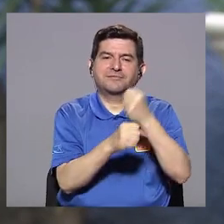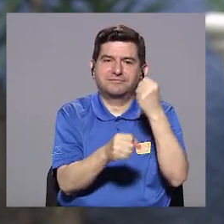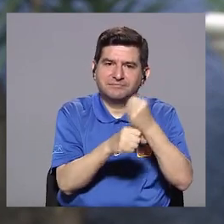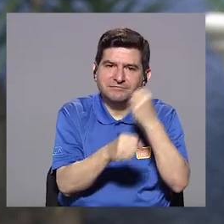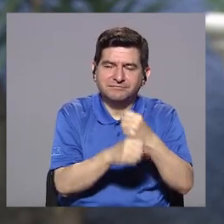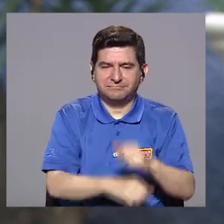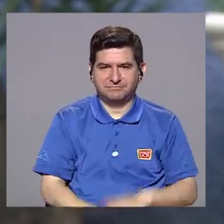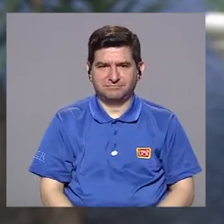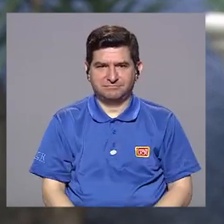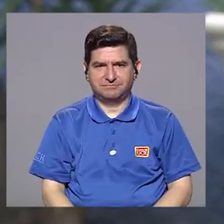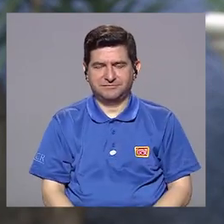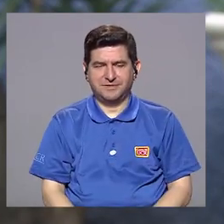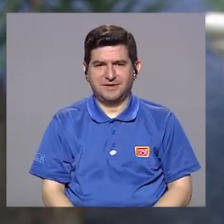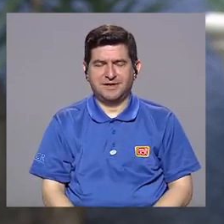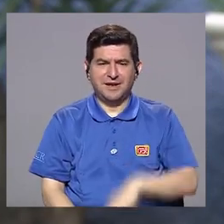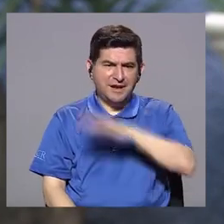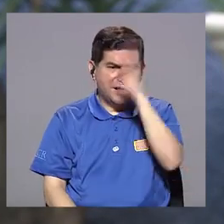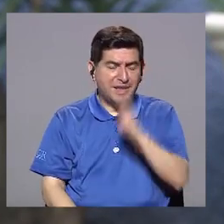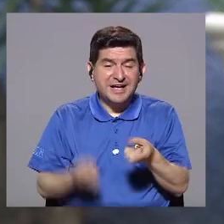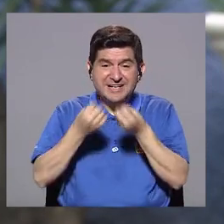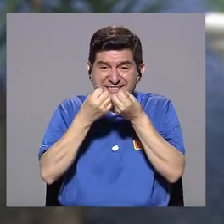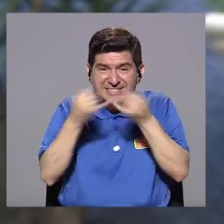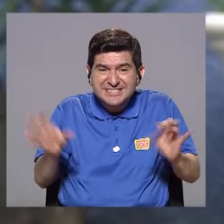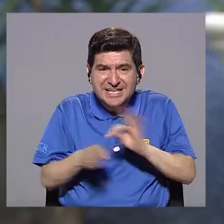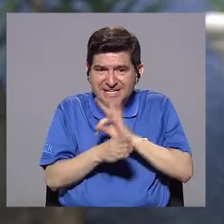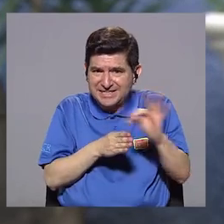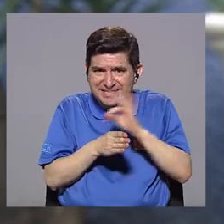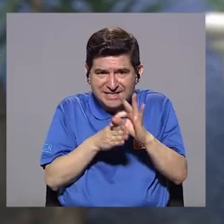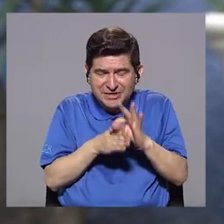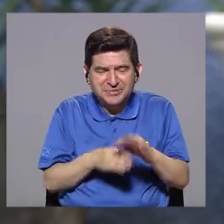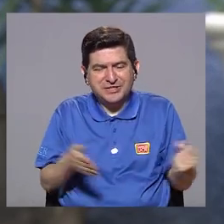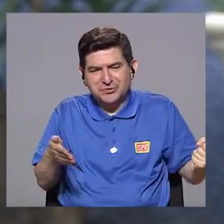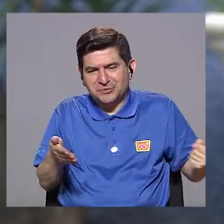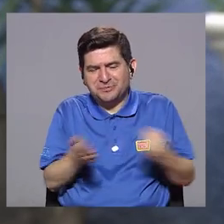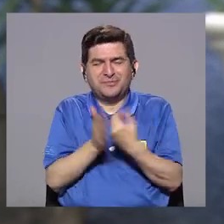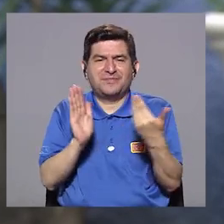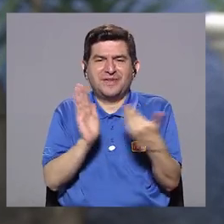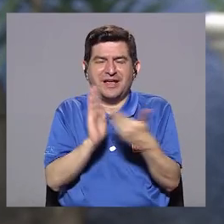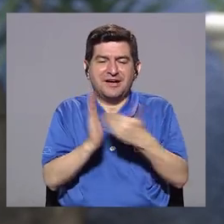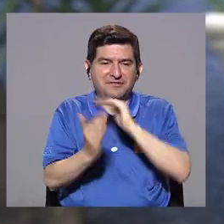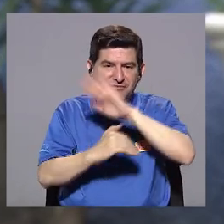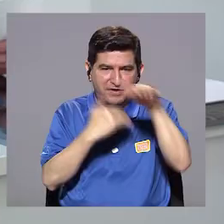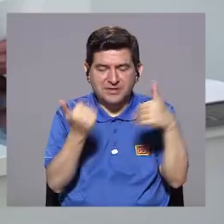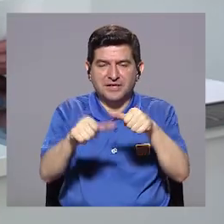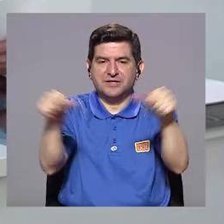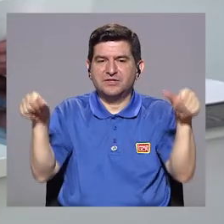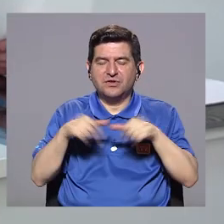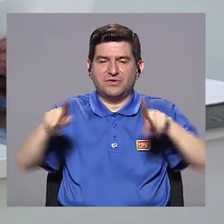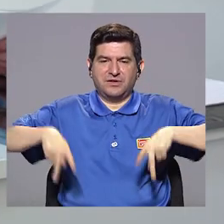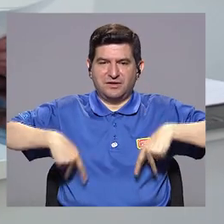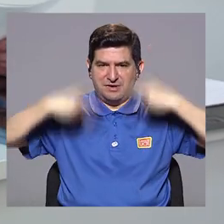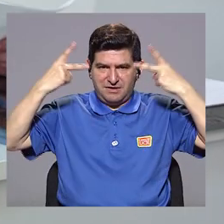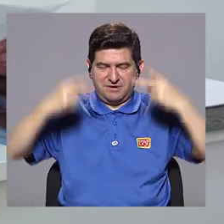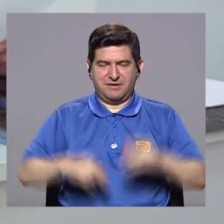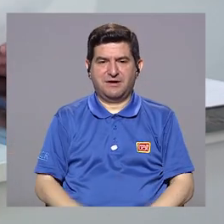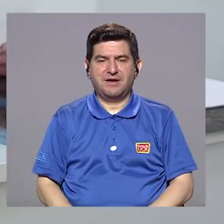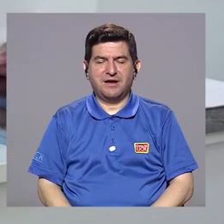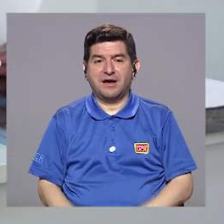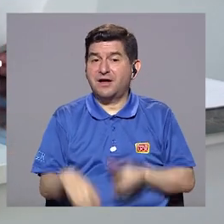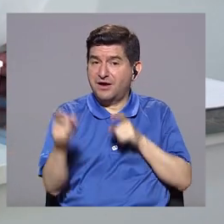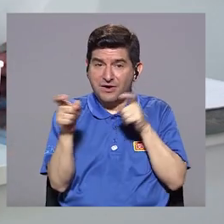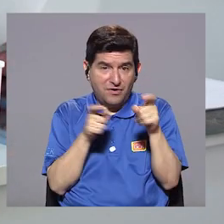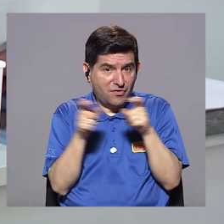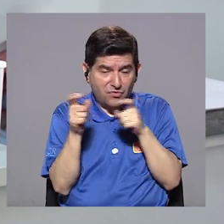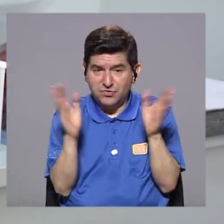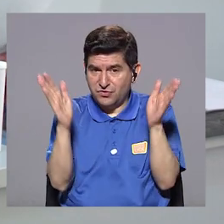laborales. Entonces la bipolaridad sin tratamiento lamentablemente afecta en todos los aspectos de la vida. Porque no hay un